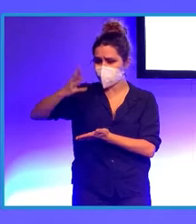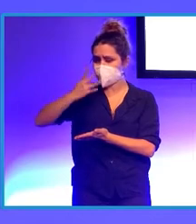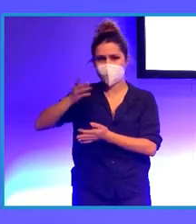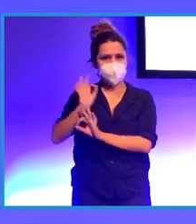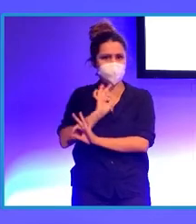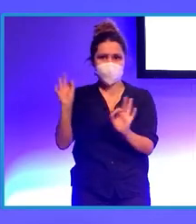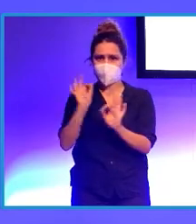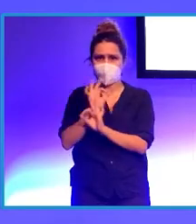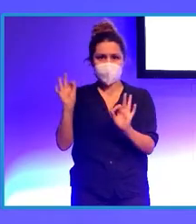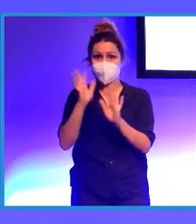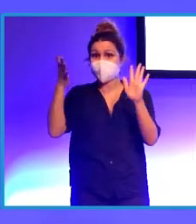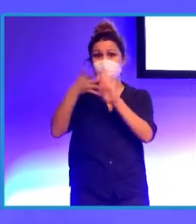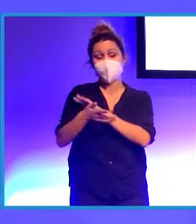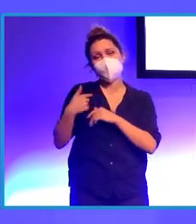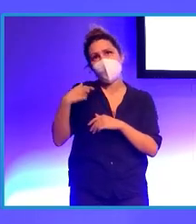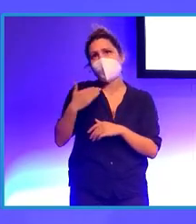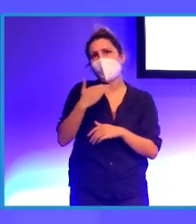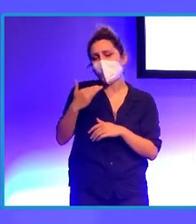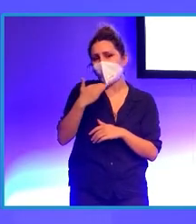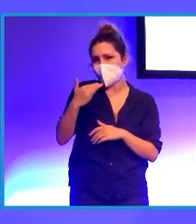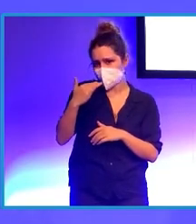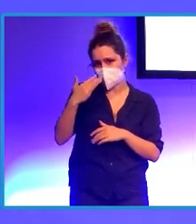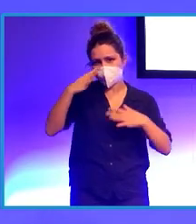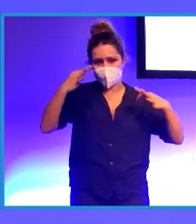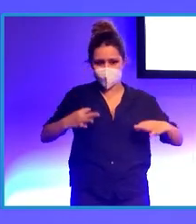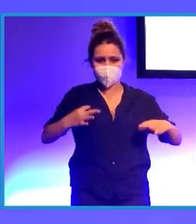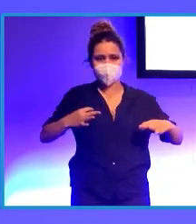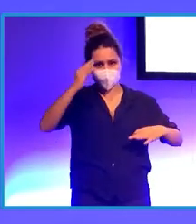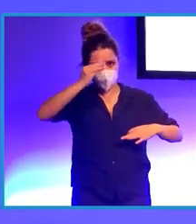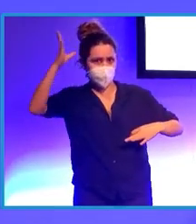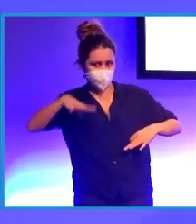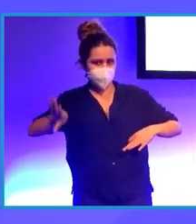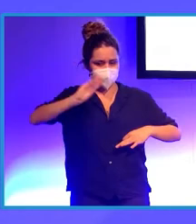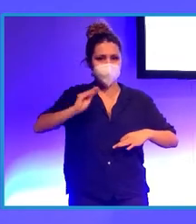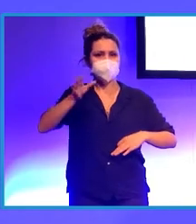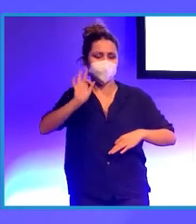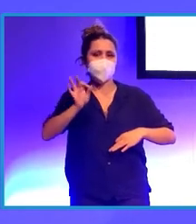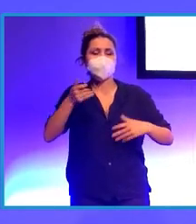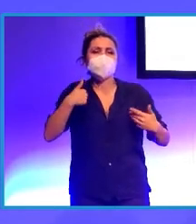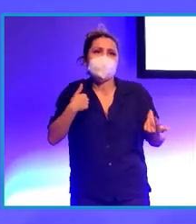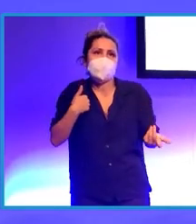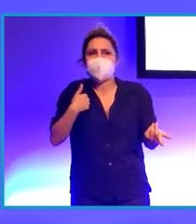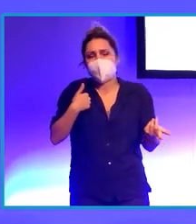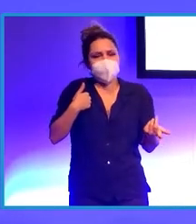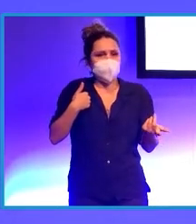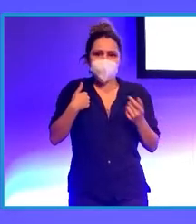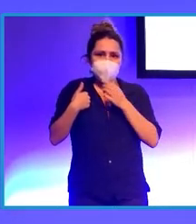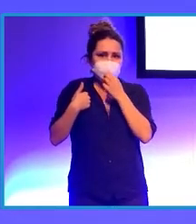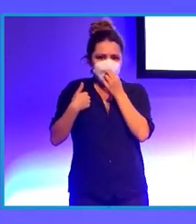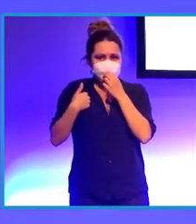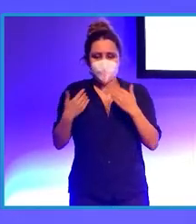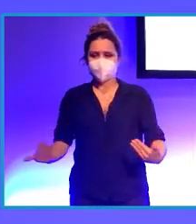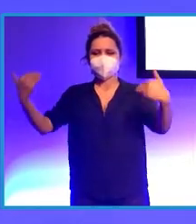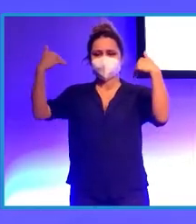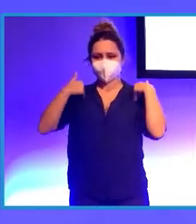ciertas nociones de realidad virtual, pero no era, digamos, mi fuerte.